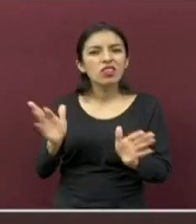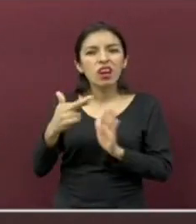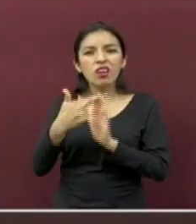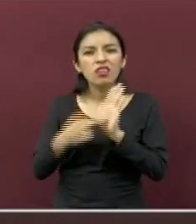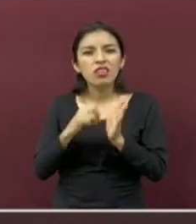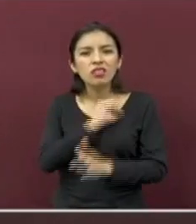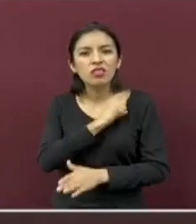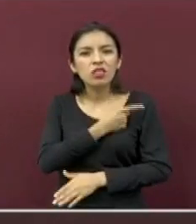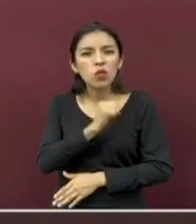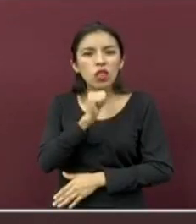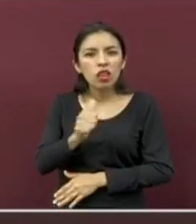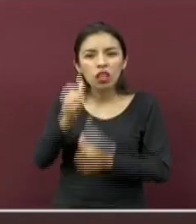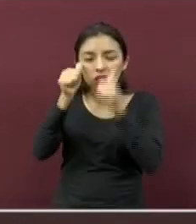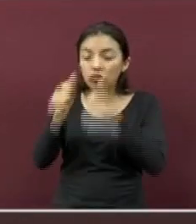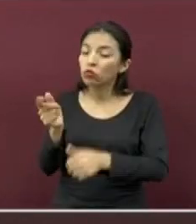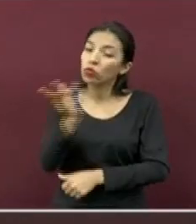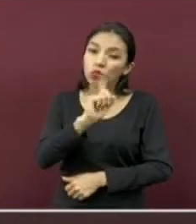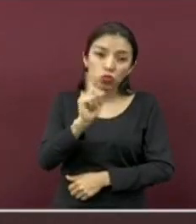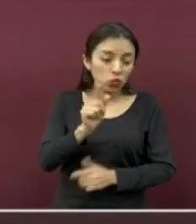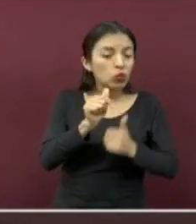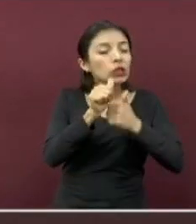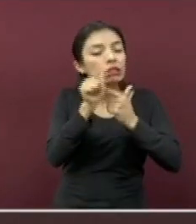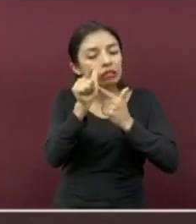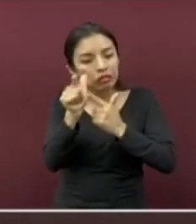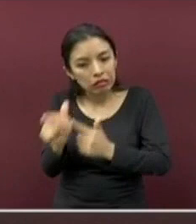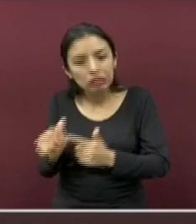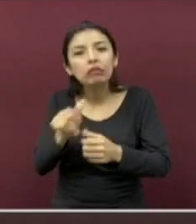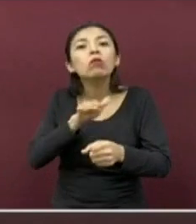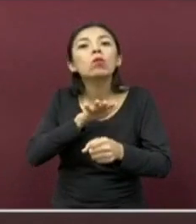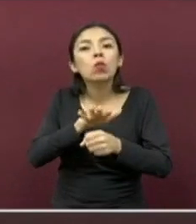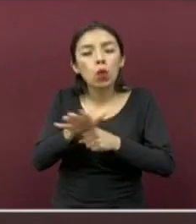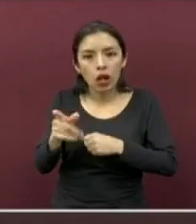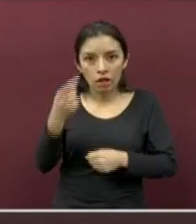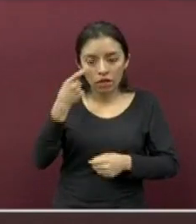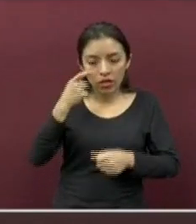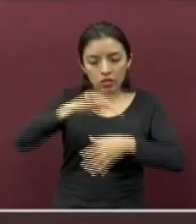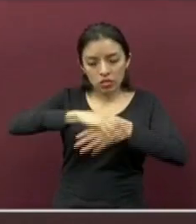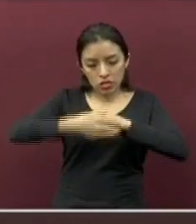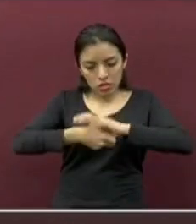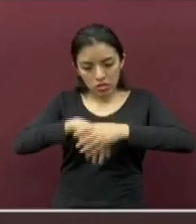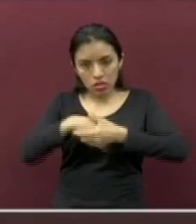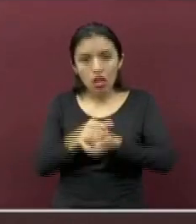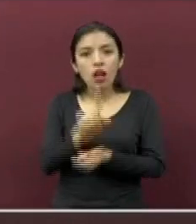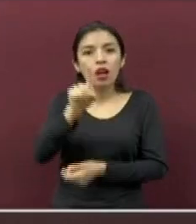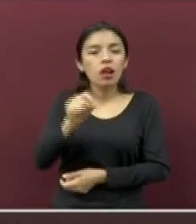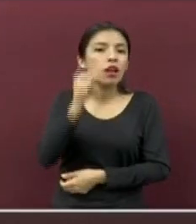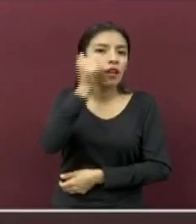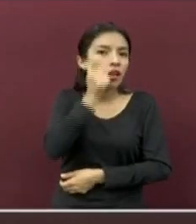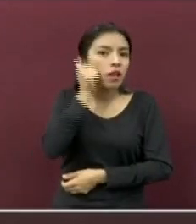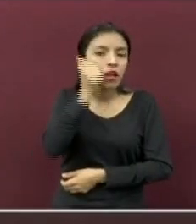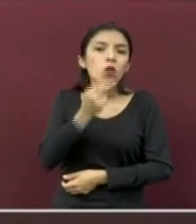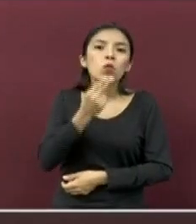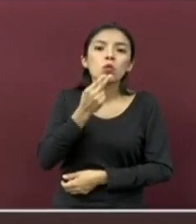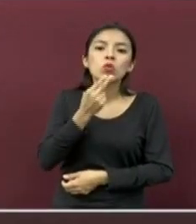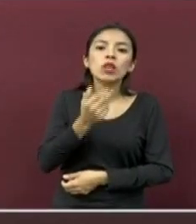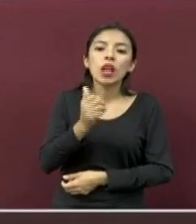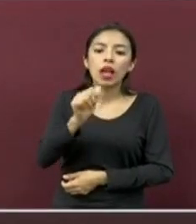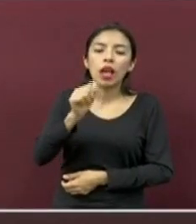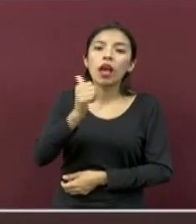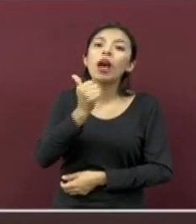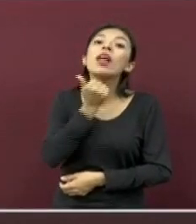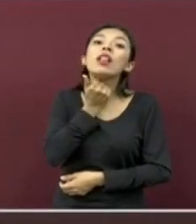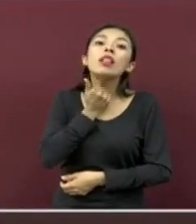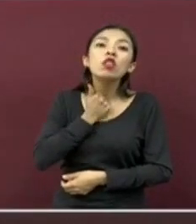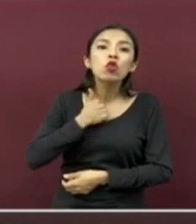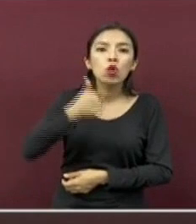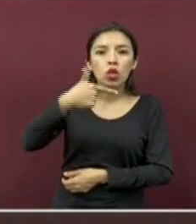básicas de prevención, lavado frecuente de manos con agua y jabón, uso de alcohol gel, la sana